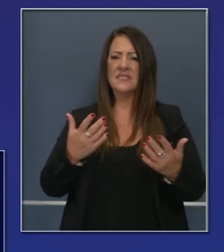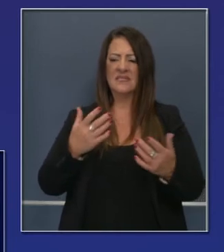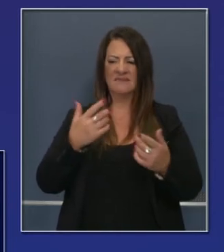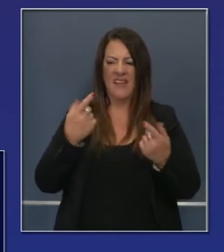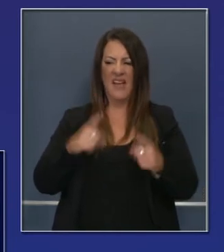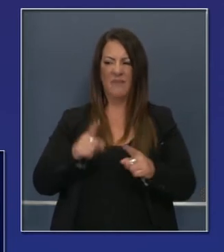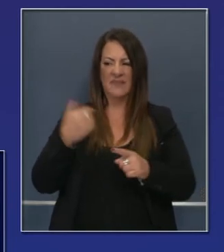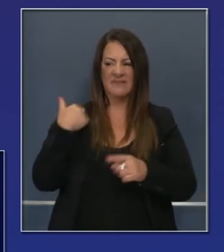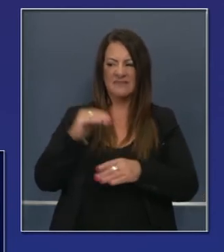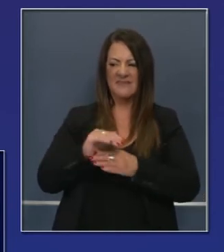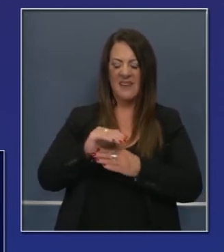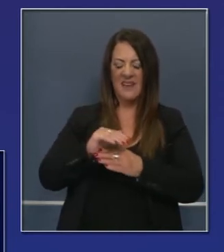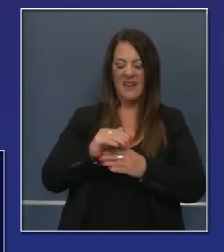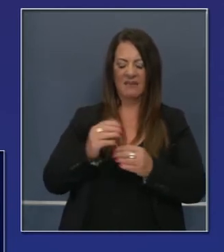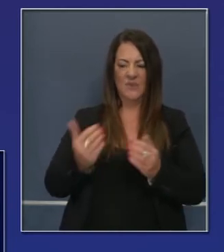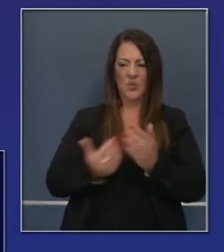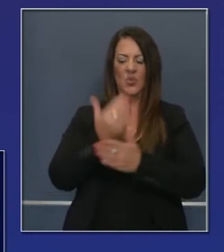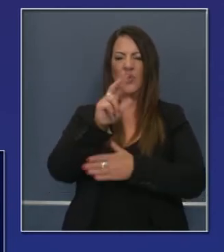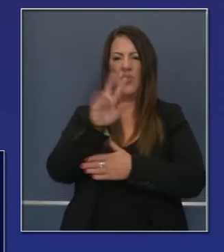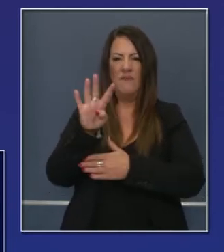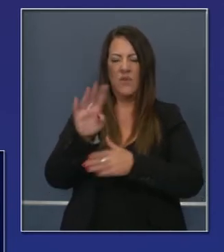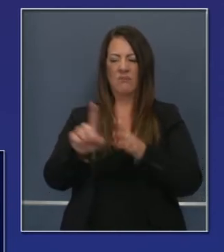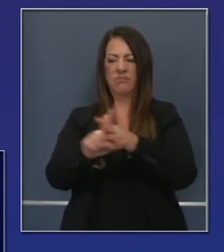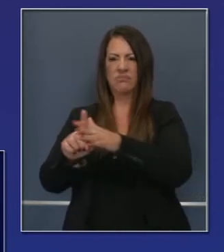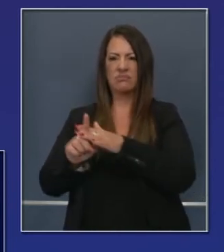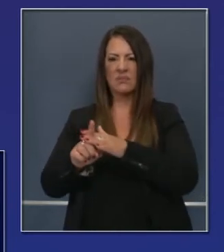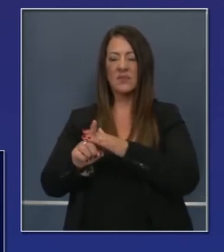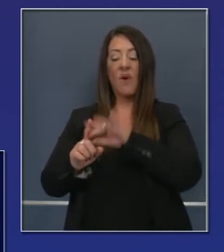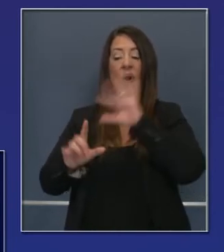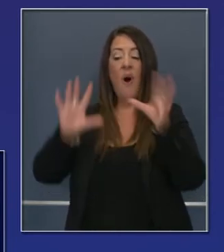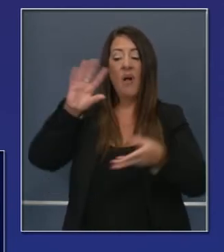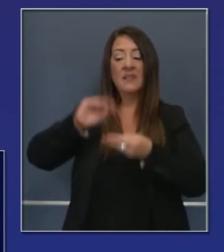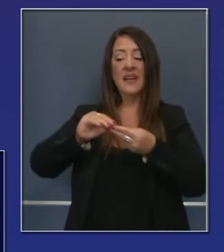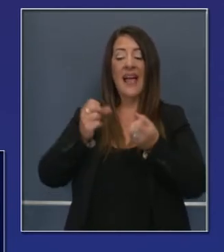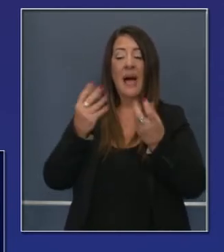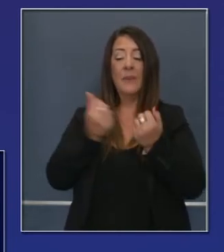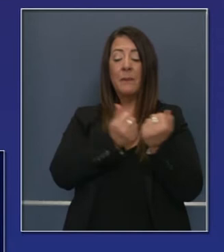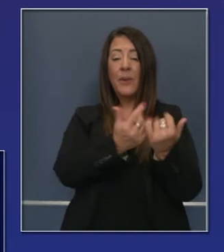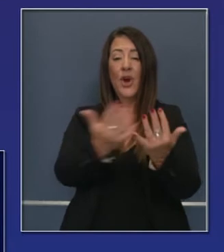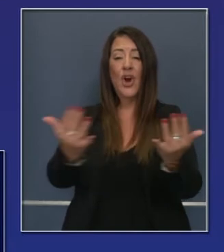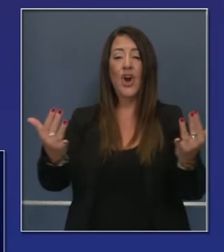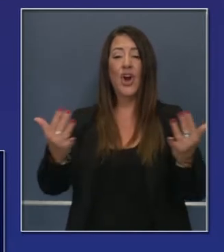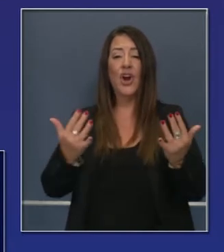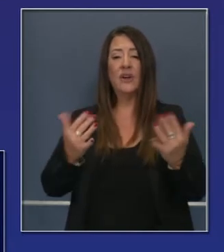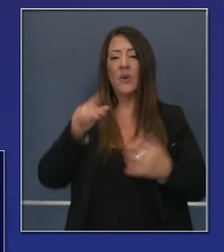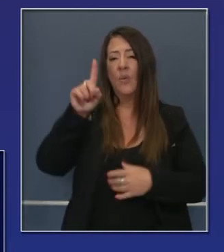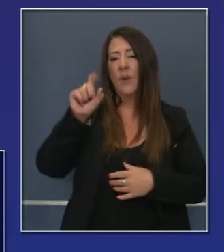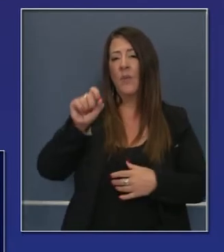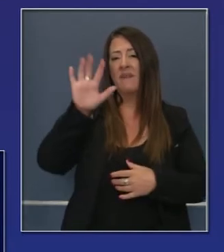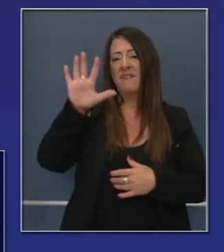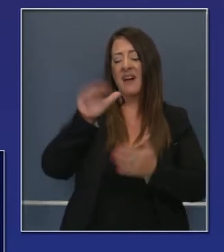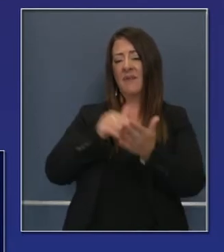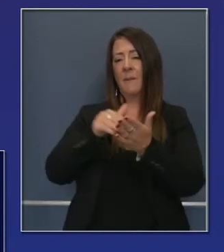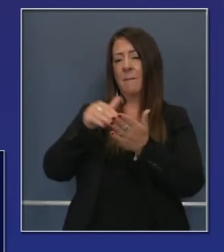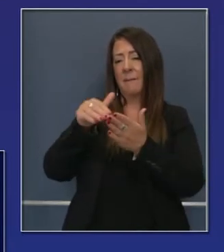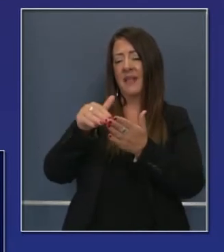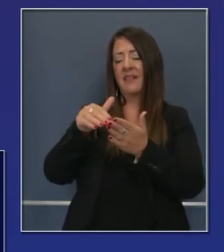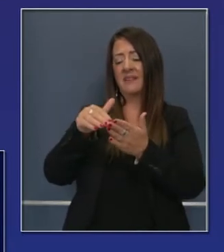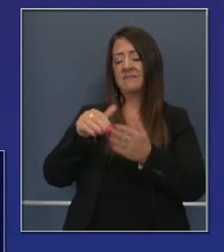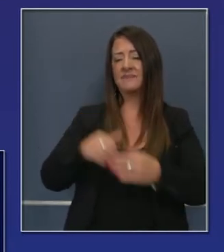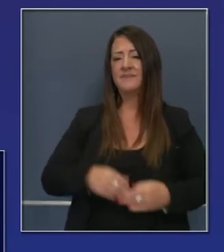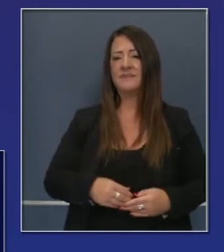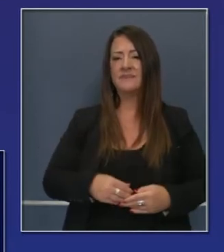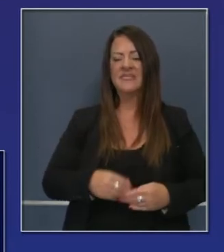34 de la noche a la mañana. Ahora son 1.5 millones de acres que se han quemado desde que empezó la pandemia.